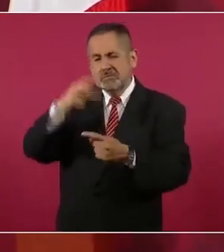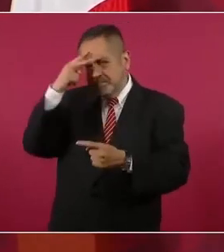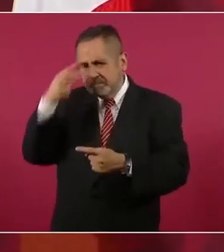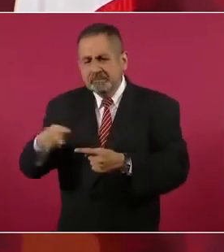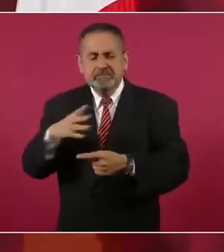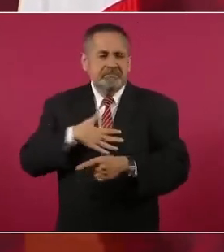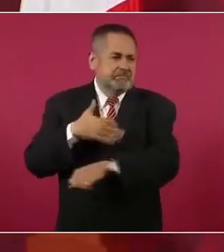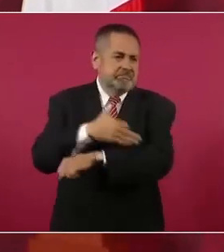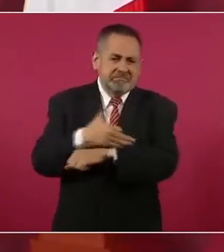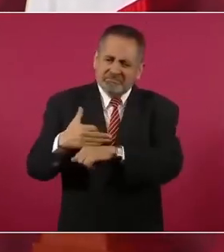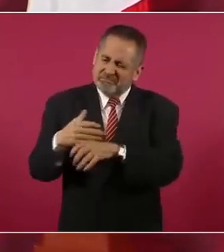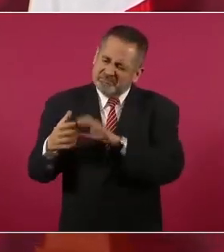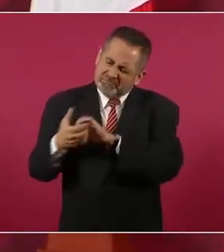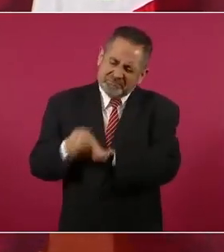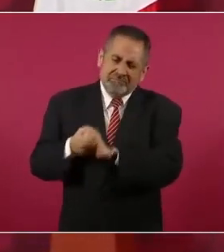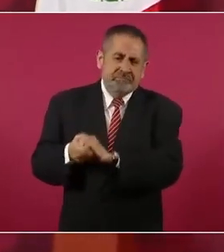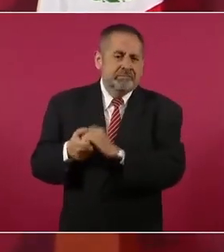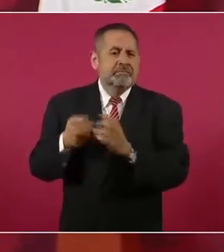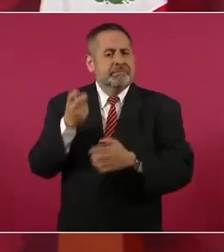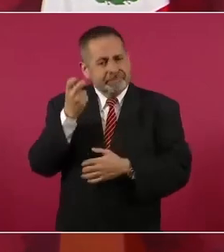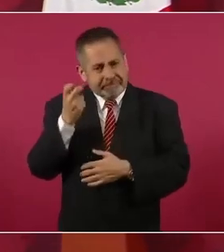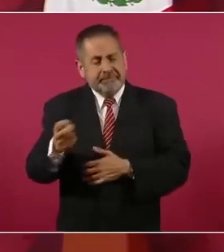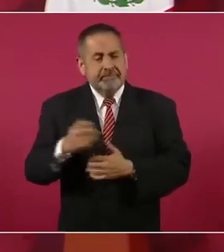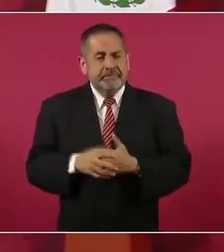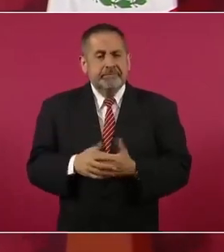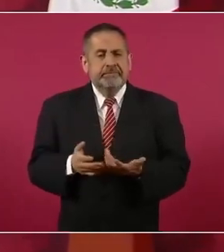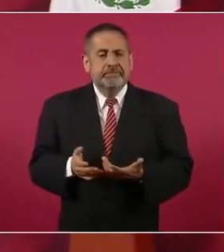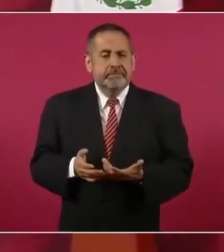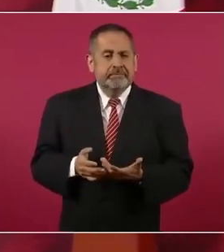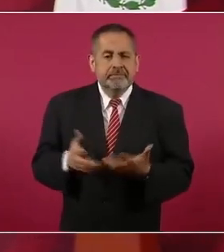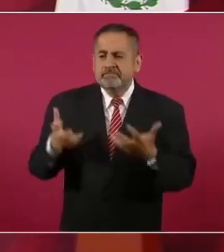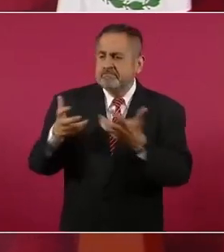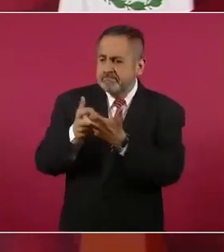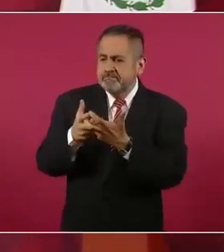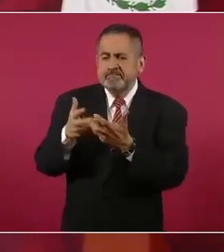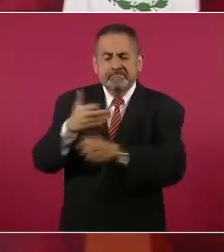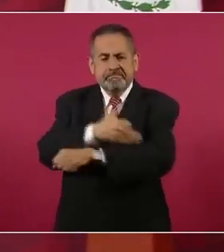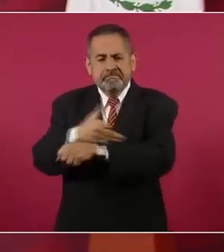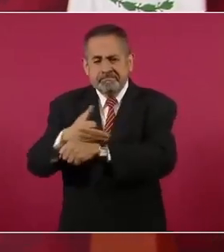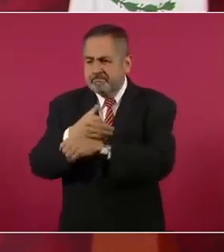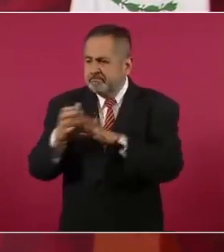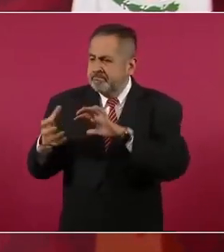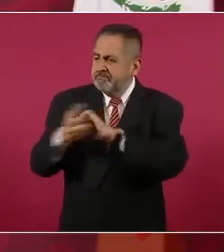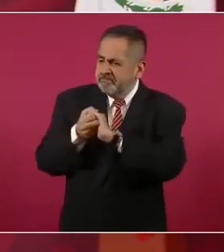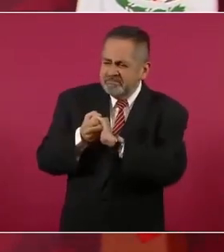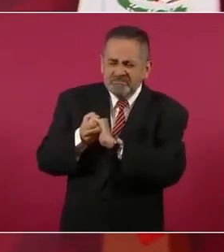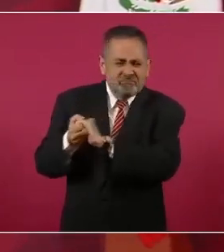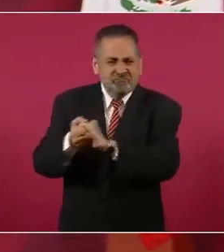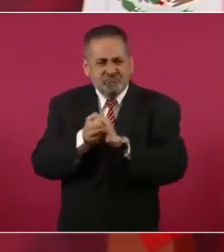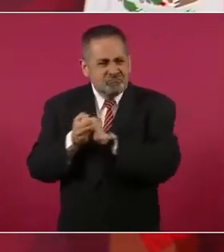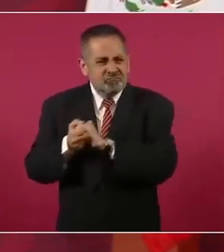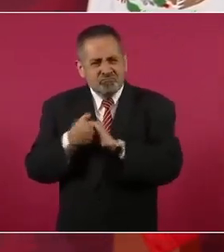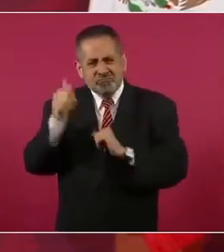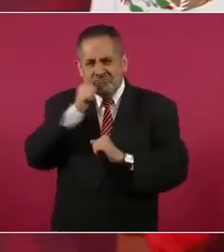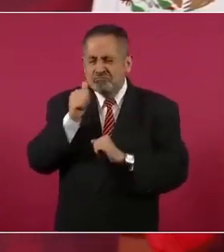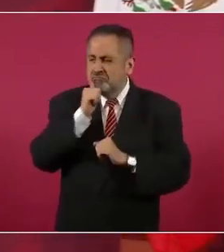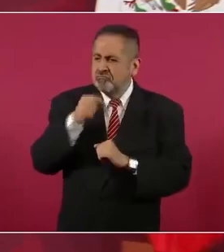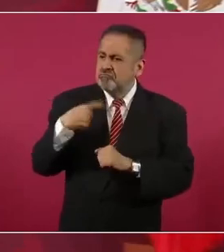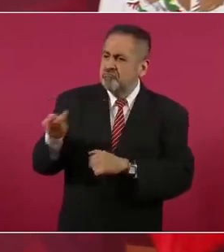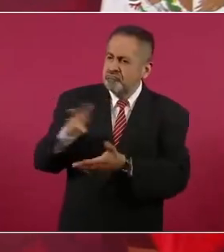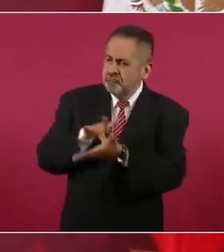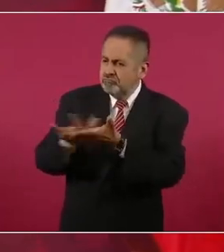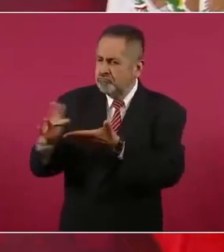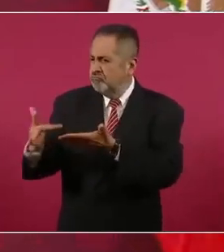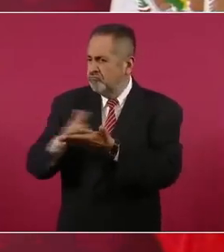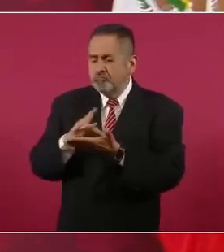nuestras familias, la integración en nuestras familias, la solidaridad